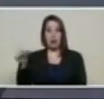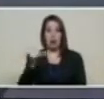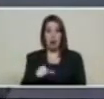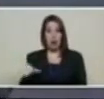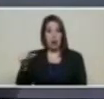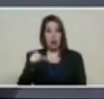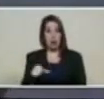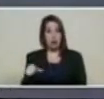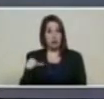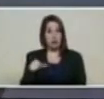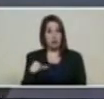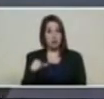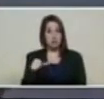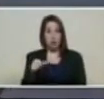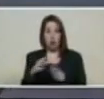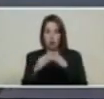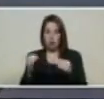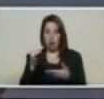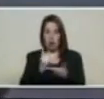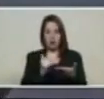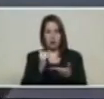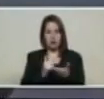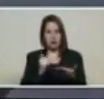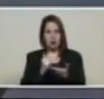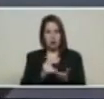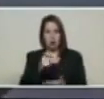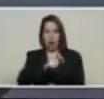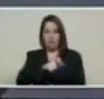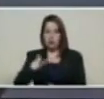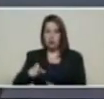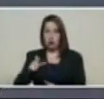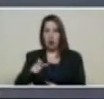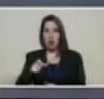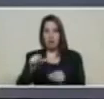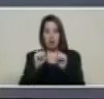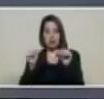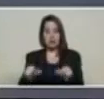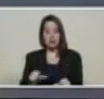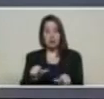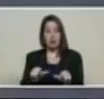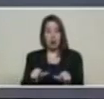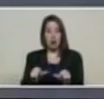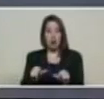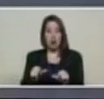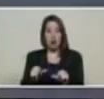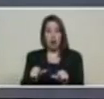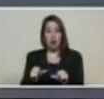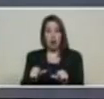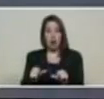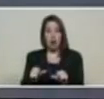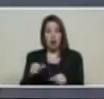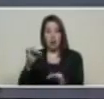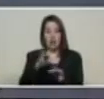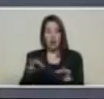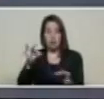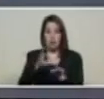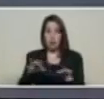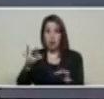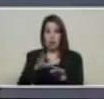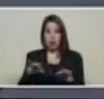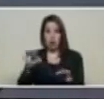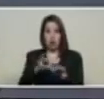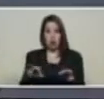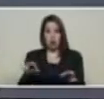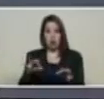inscripción de todo lo que se van a inscribir en el sistema de Petro para la apertura de las billeteras digitales y en estas